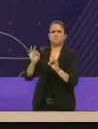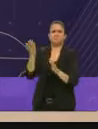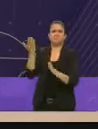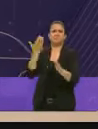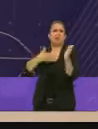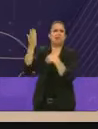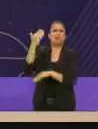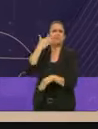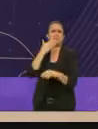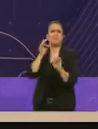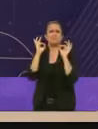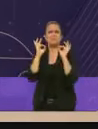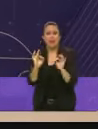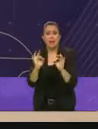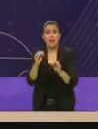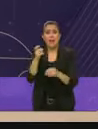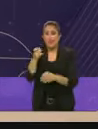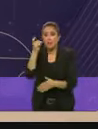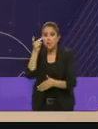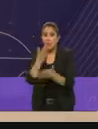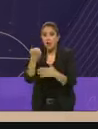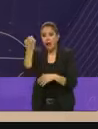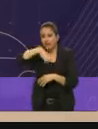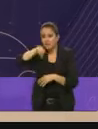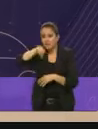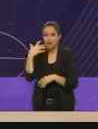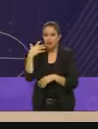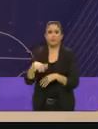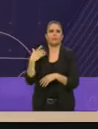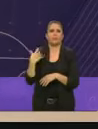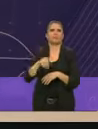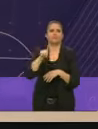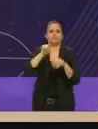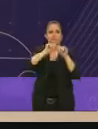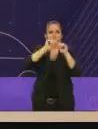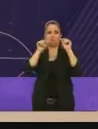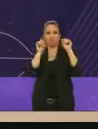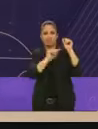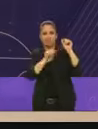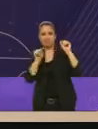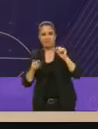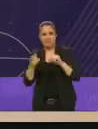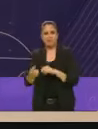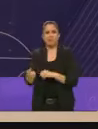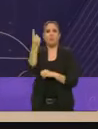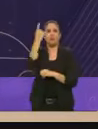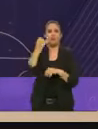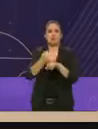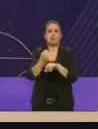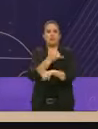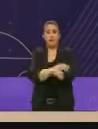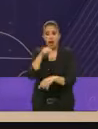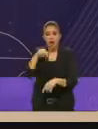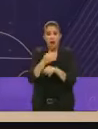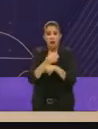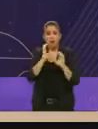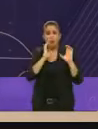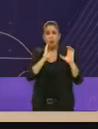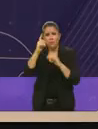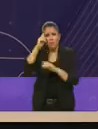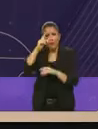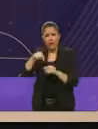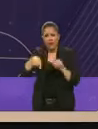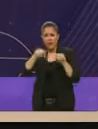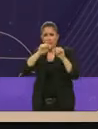me alegra que sea la única experiencia en todo el país. Vamos a ser el mayor sistema público de cuidados del país.